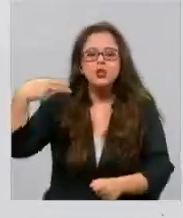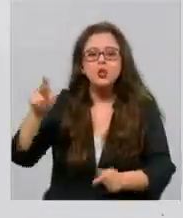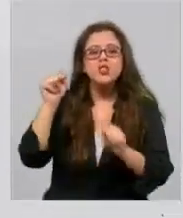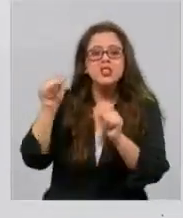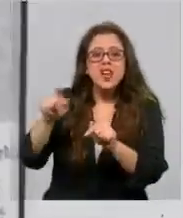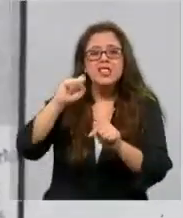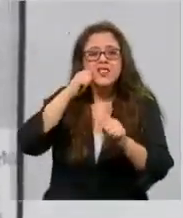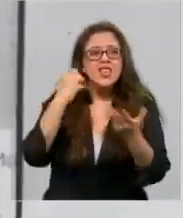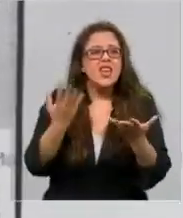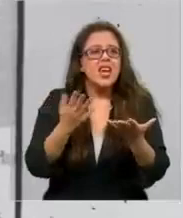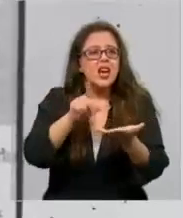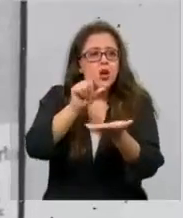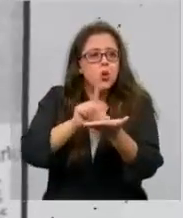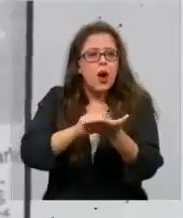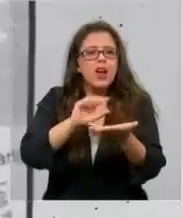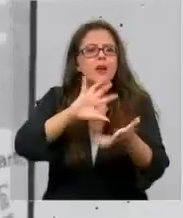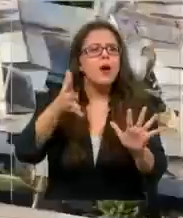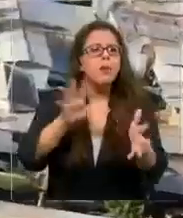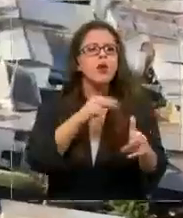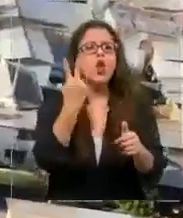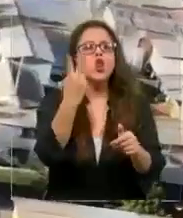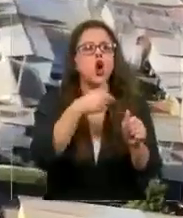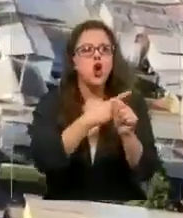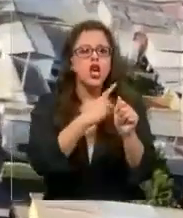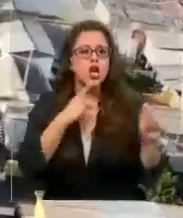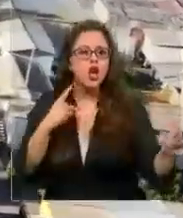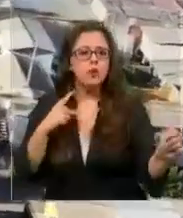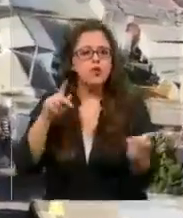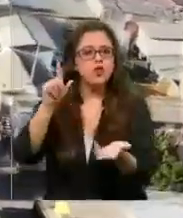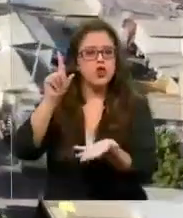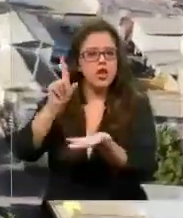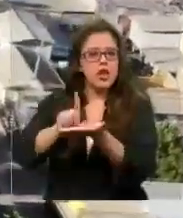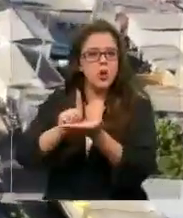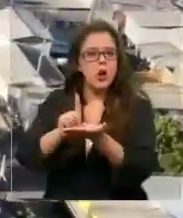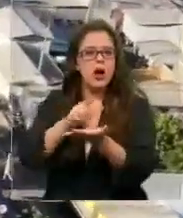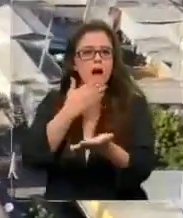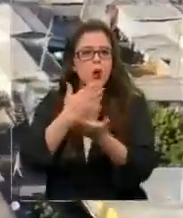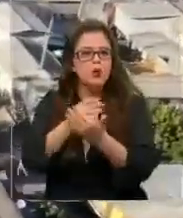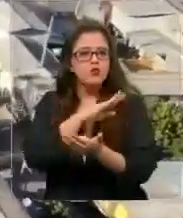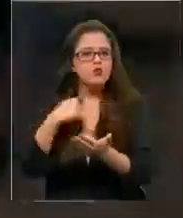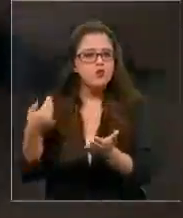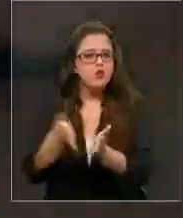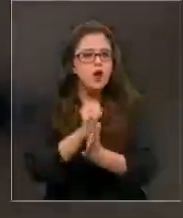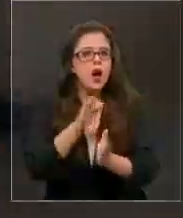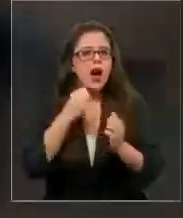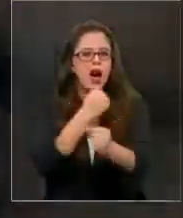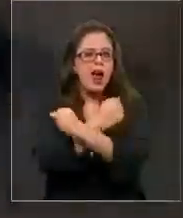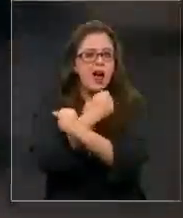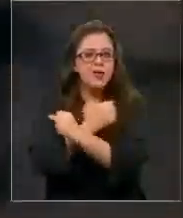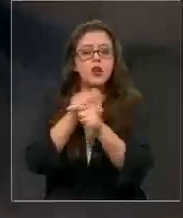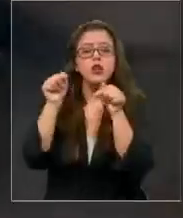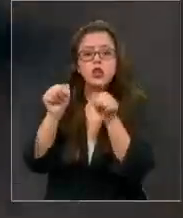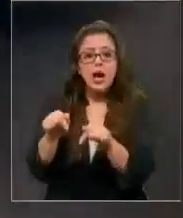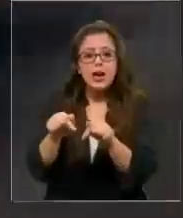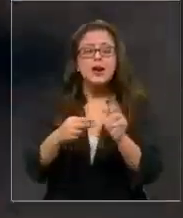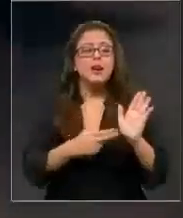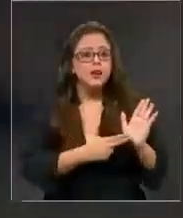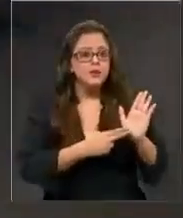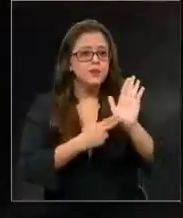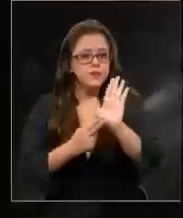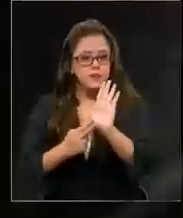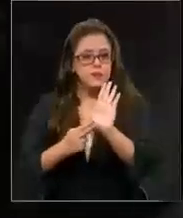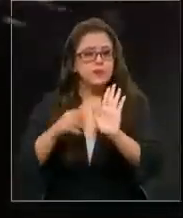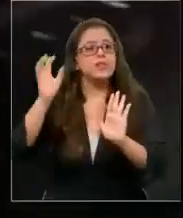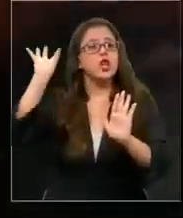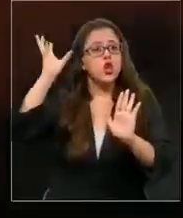situando su geolocalización a unos dos kilómetros del sitio del suceso. Es más, para demostrar su